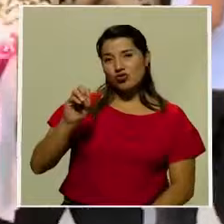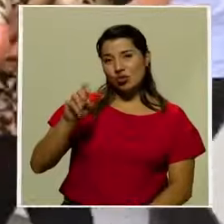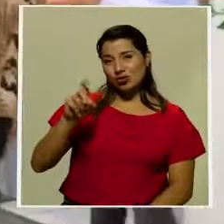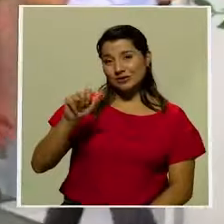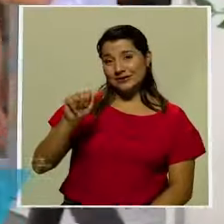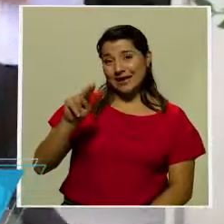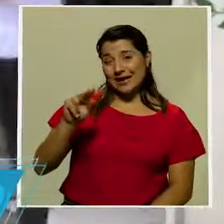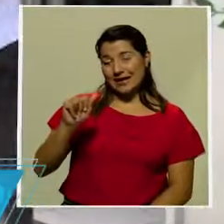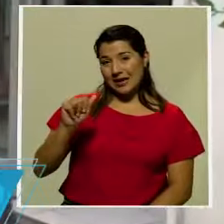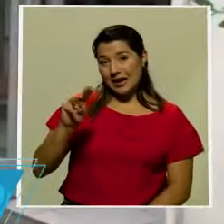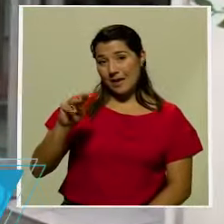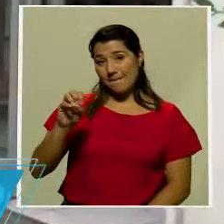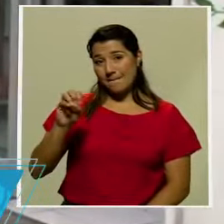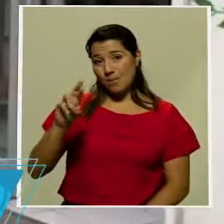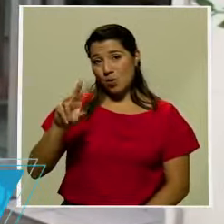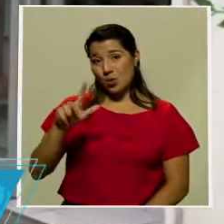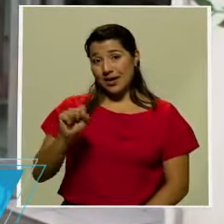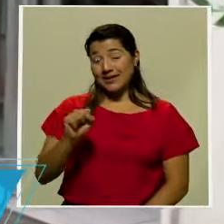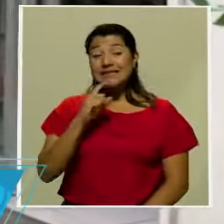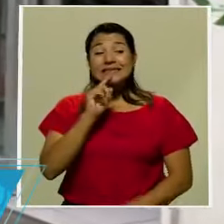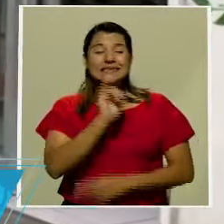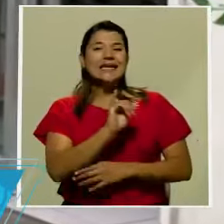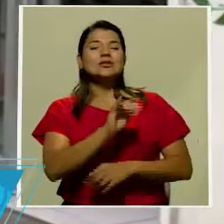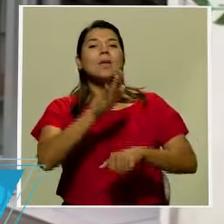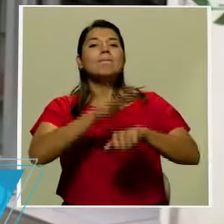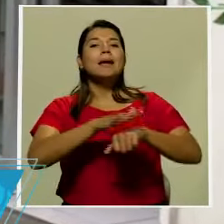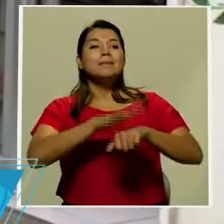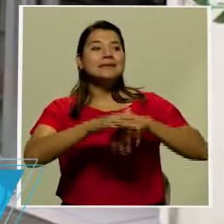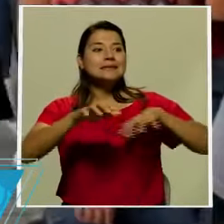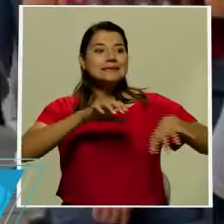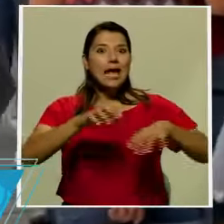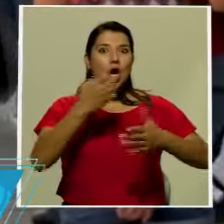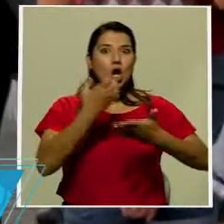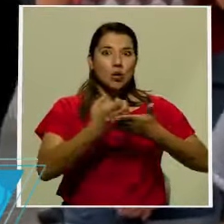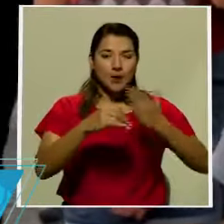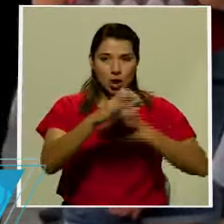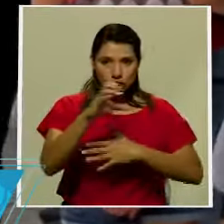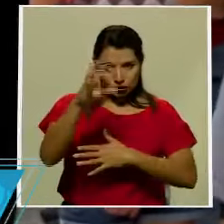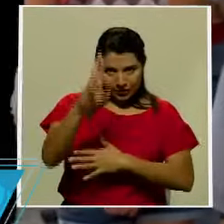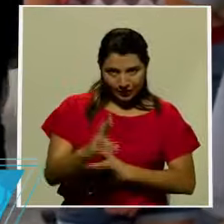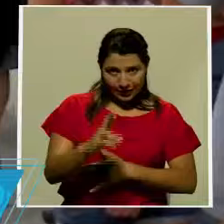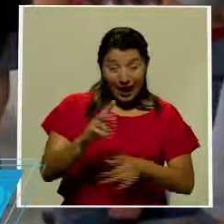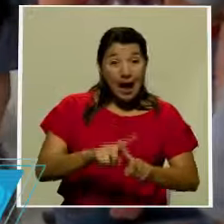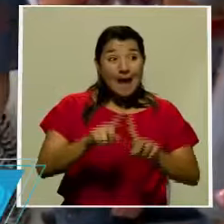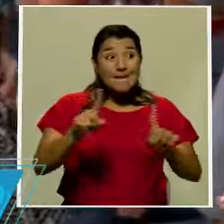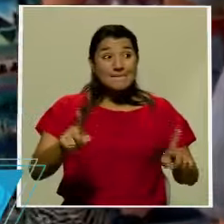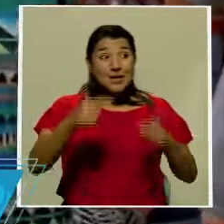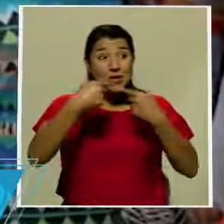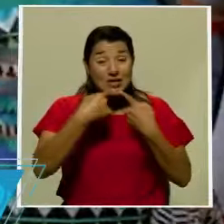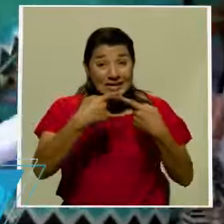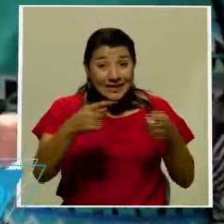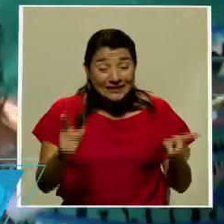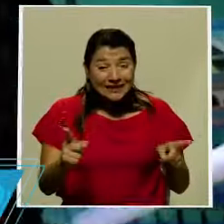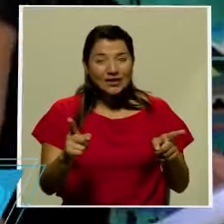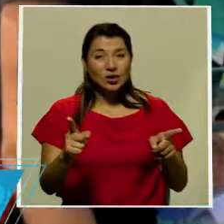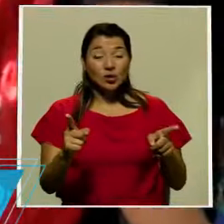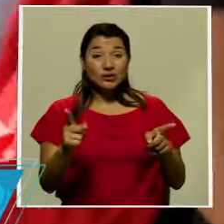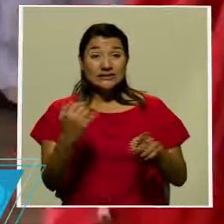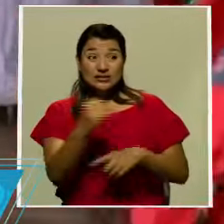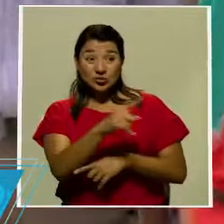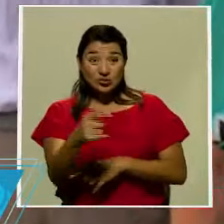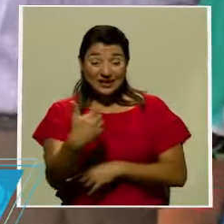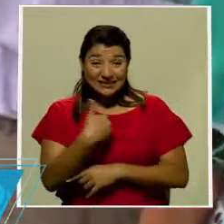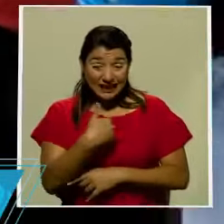que este presupuesto colaborará con la reactivación de la economía del país. Sin embargo, recordó a quienes reciben el beneficio que deben ser